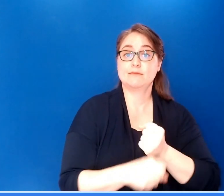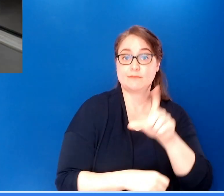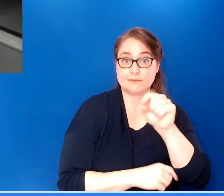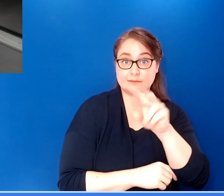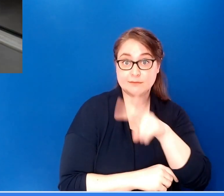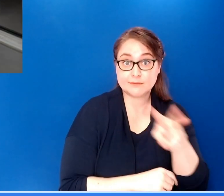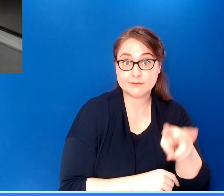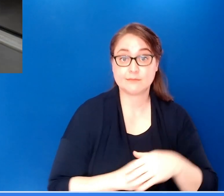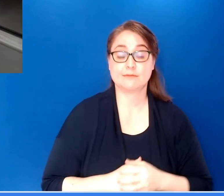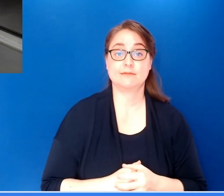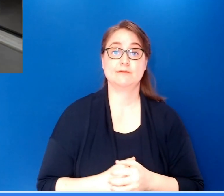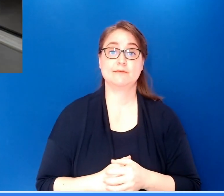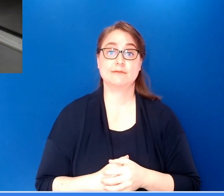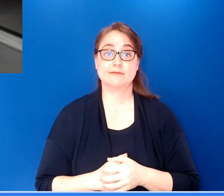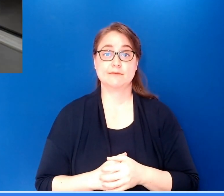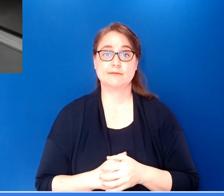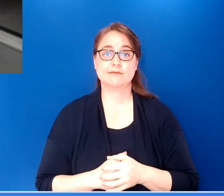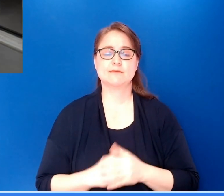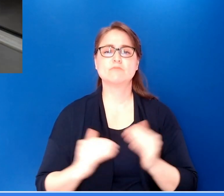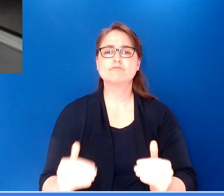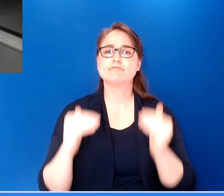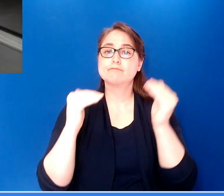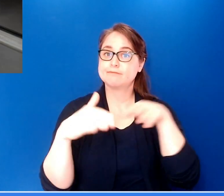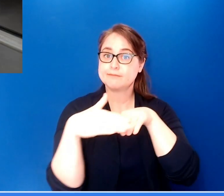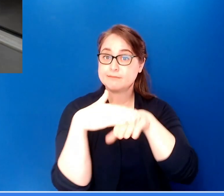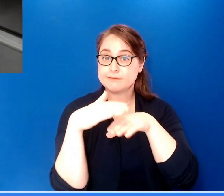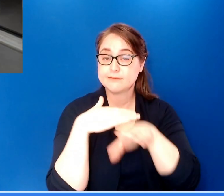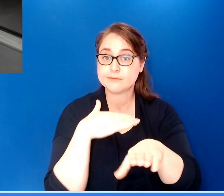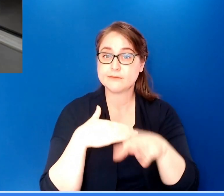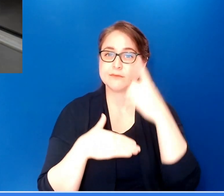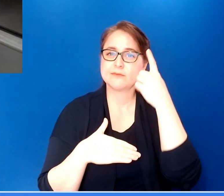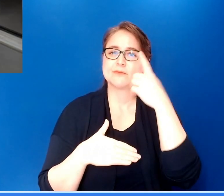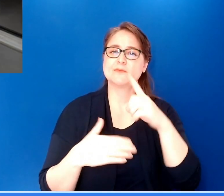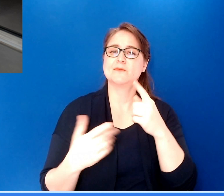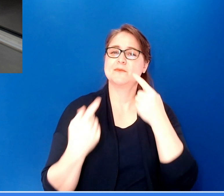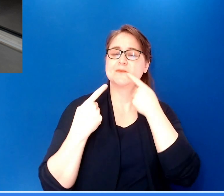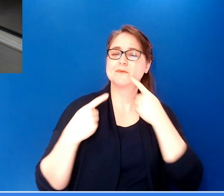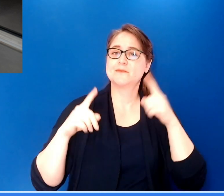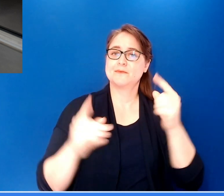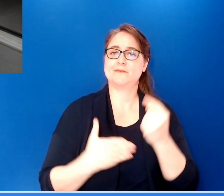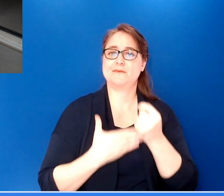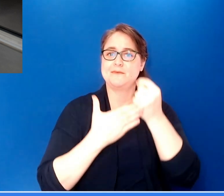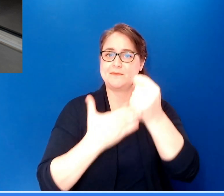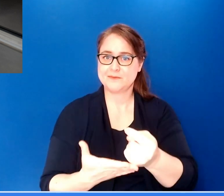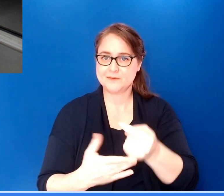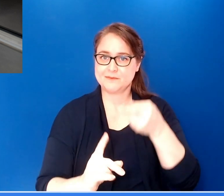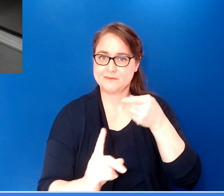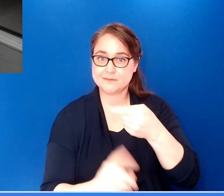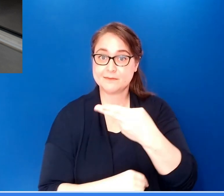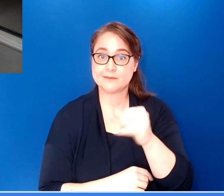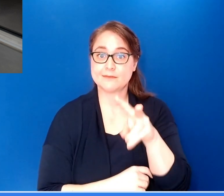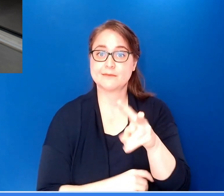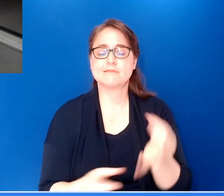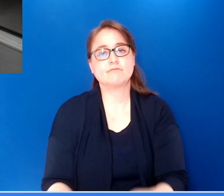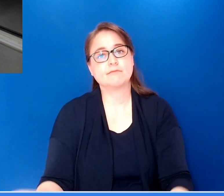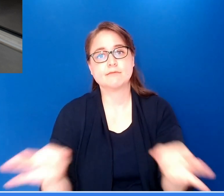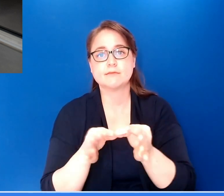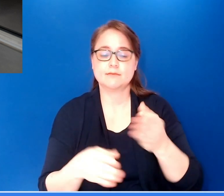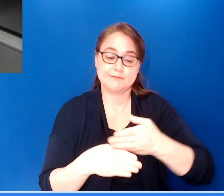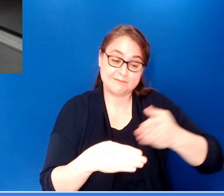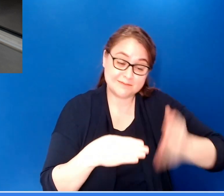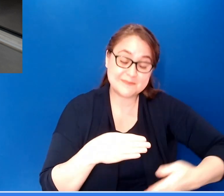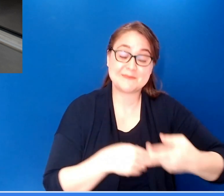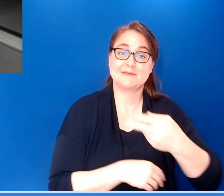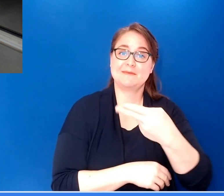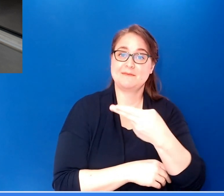eficaz es crucial para ponerle fin al VIH como una amenaza a la salud pública global. El tratamiento